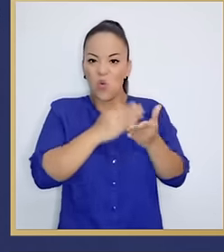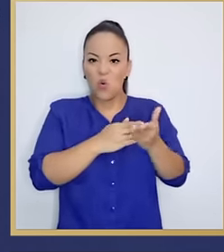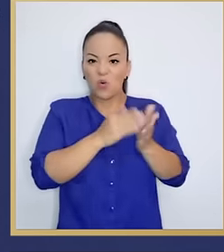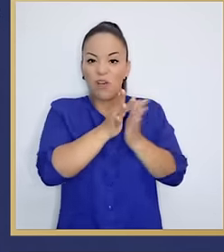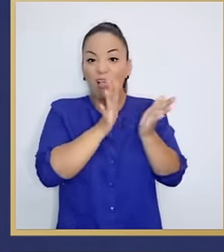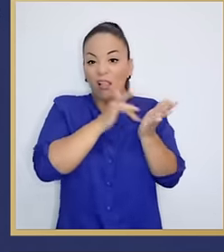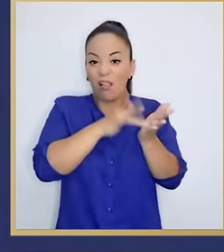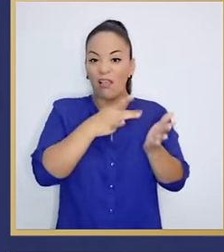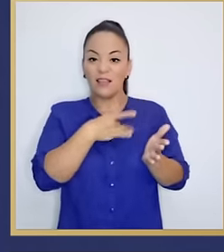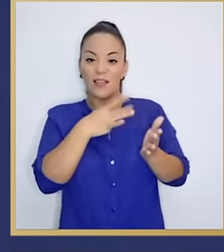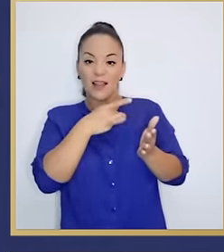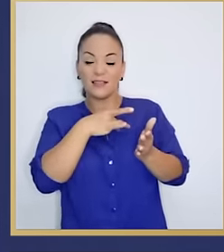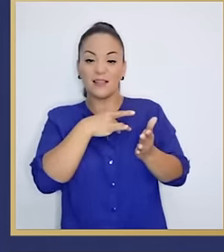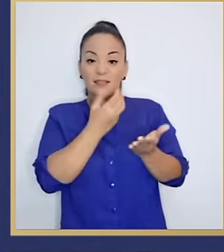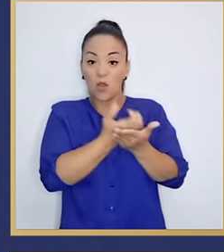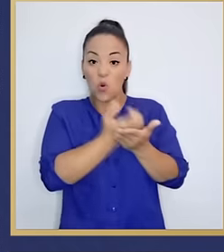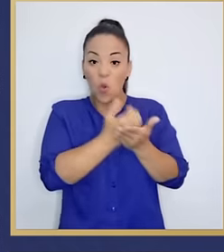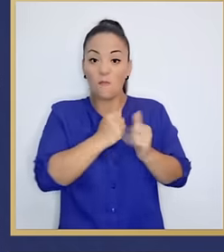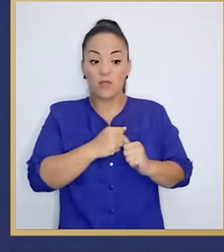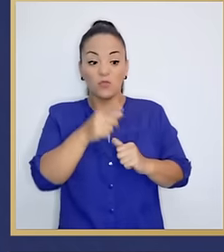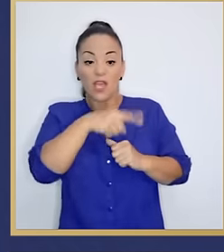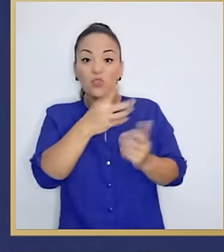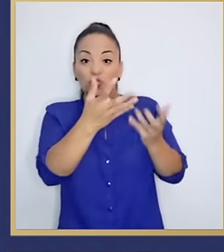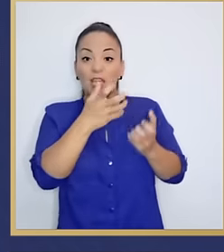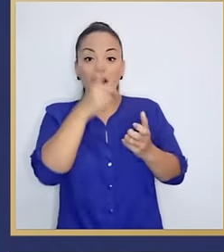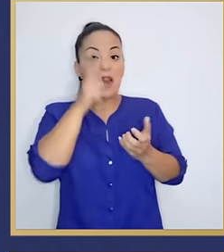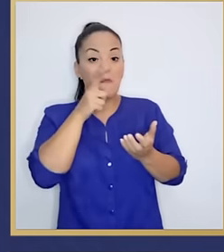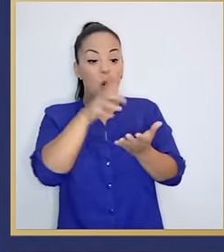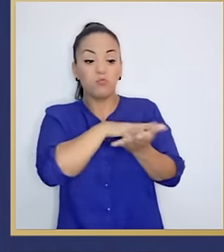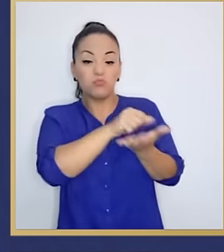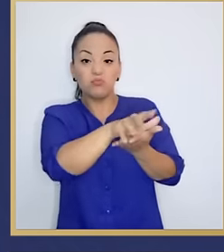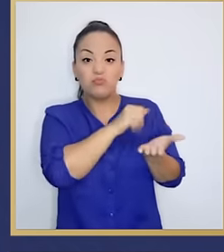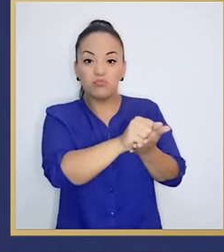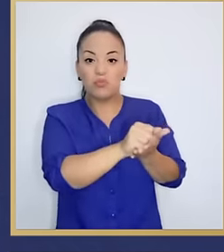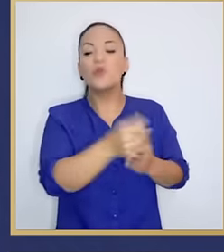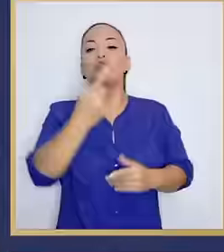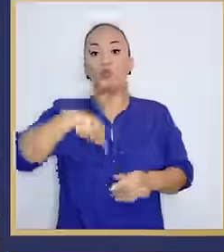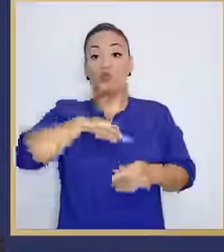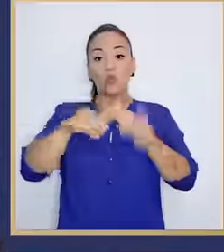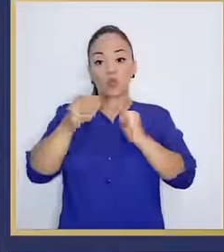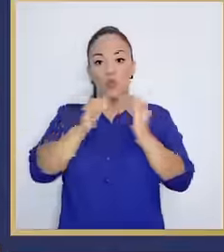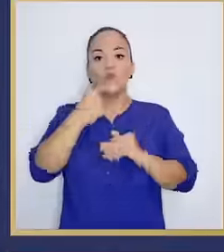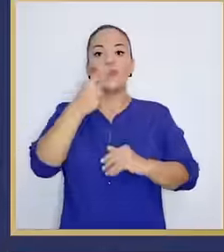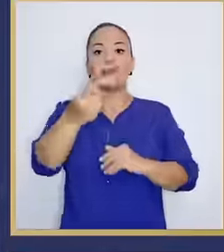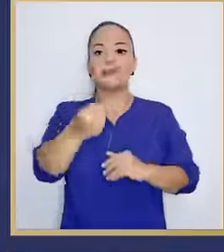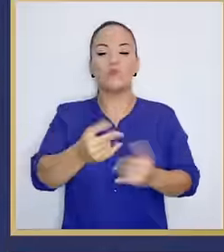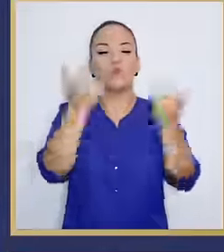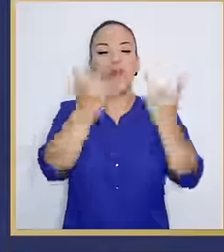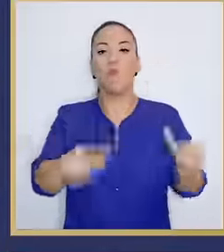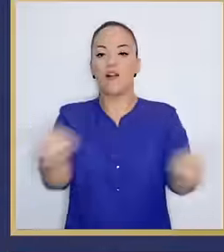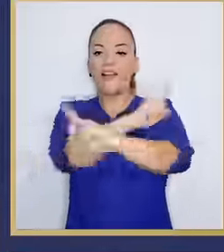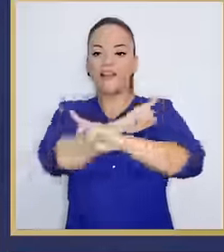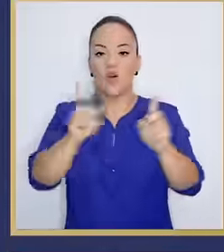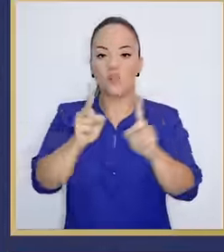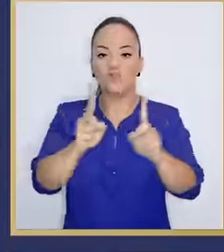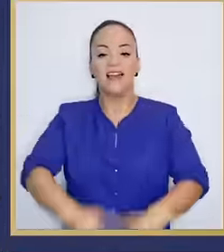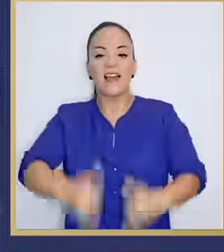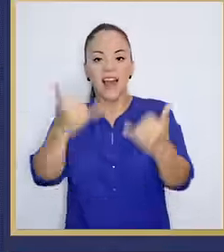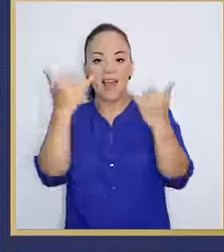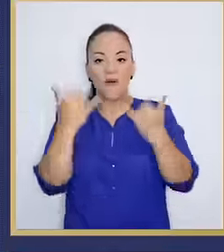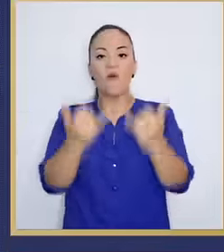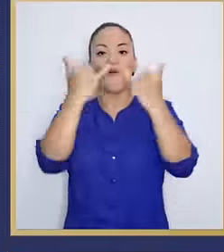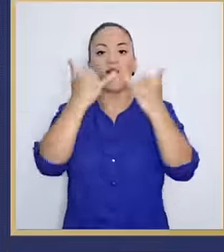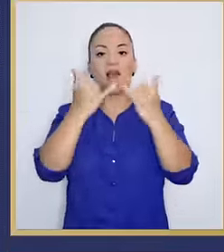que Limón siga destruyéndose, le vamos a decir que ahora no. Ahora tiene un pueblo